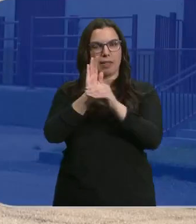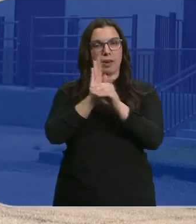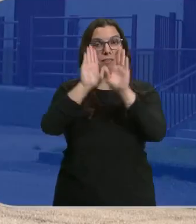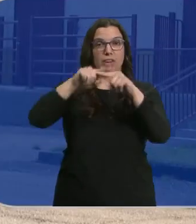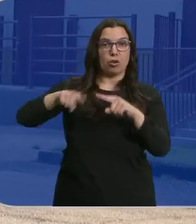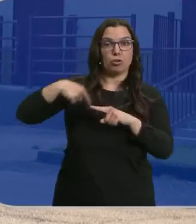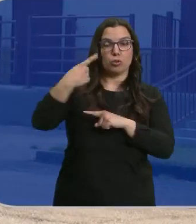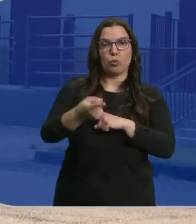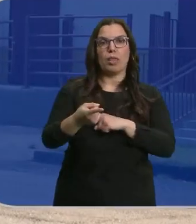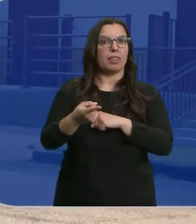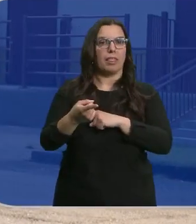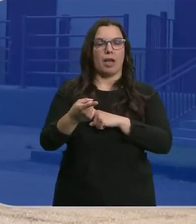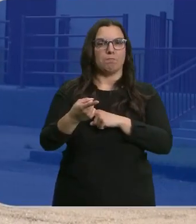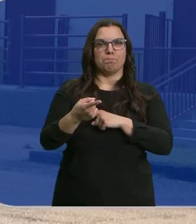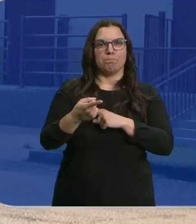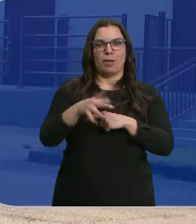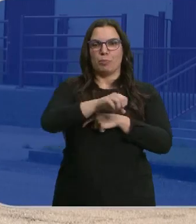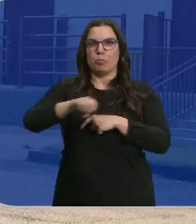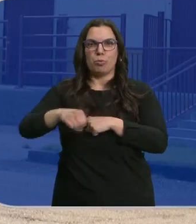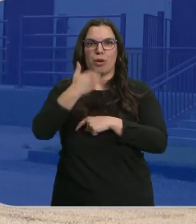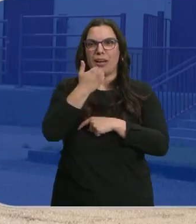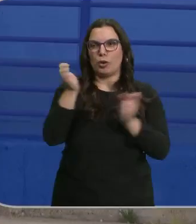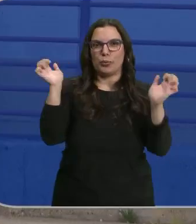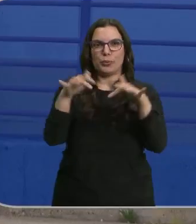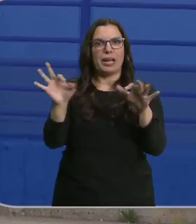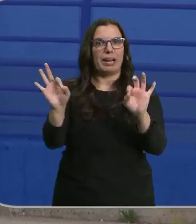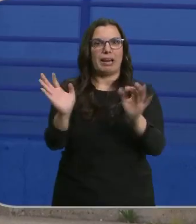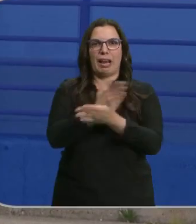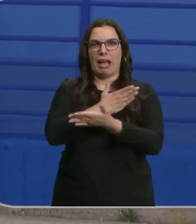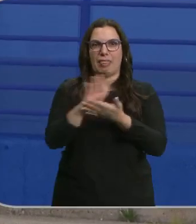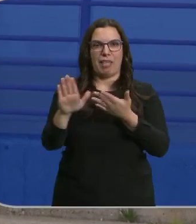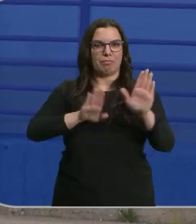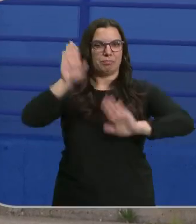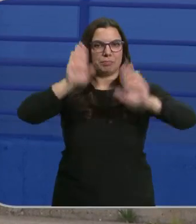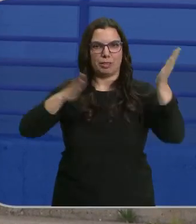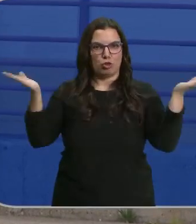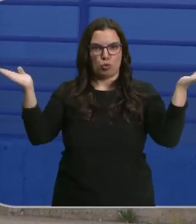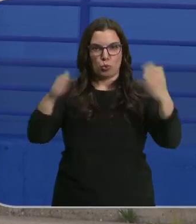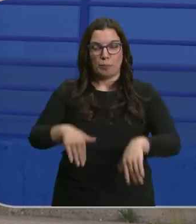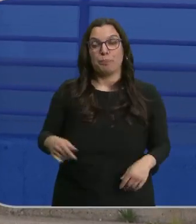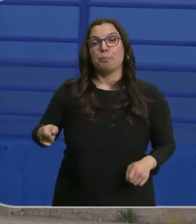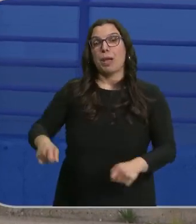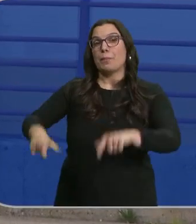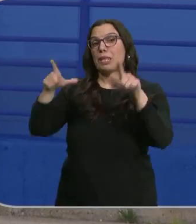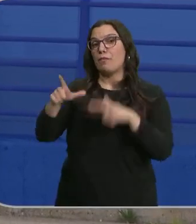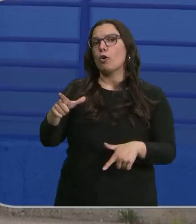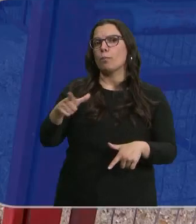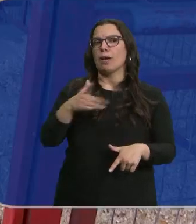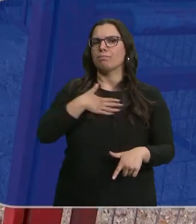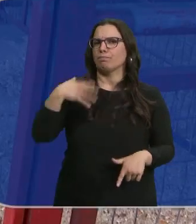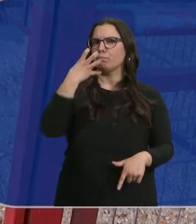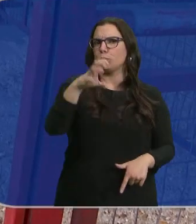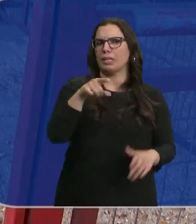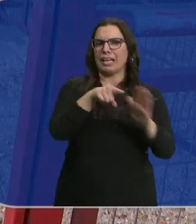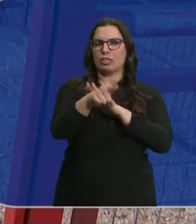provocado que no haya reserva de corrales y que no hayan acudido los vocales de la lonja agropecuaria. La plataforma denuncia así la gestión